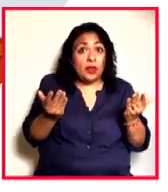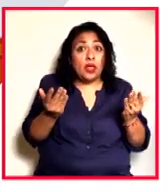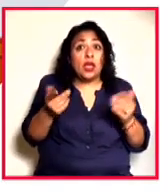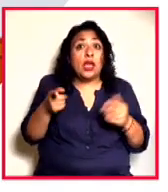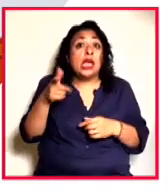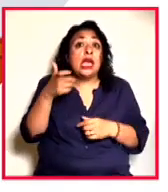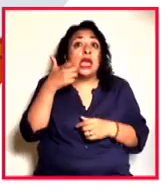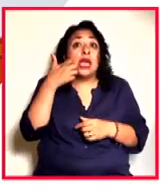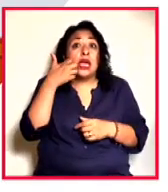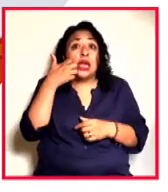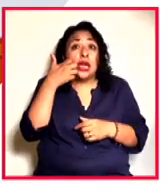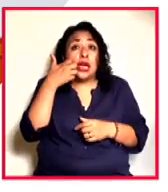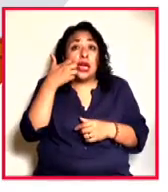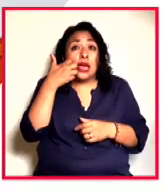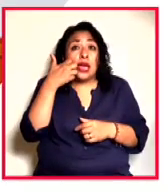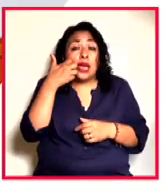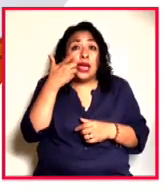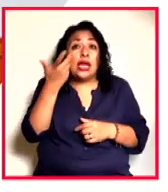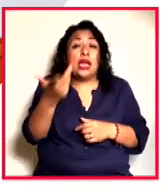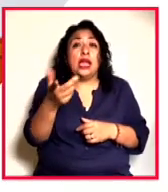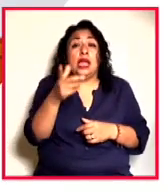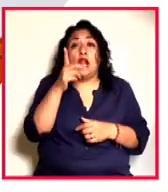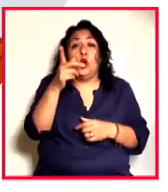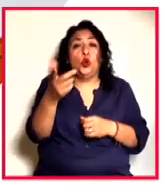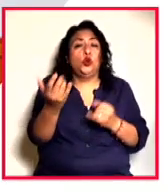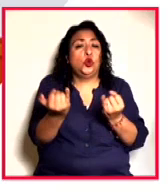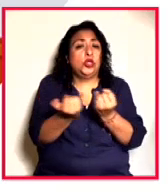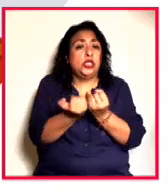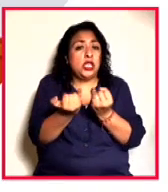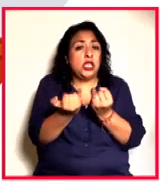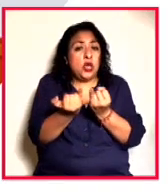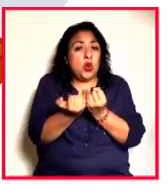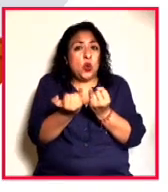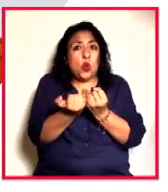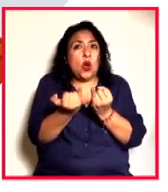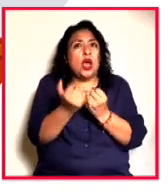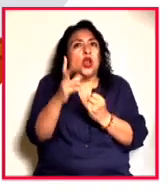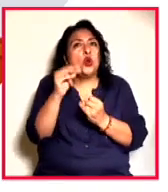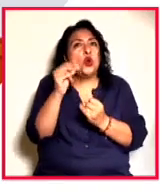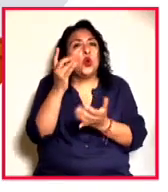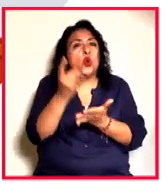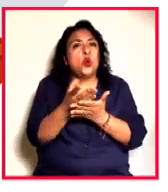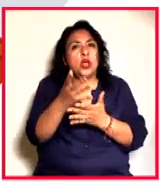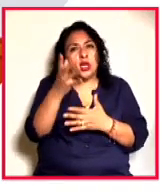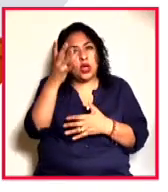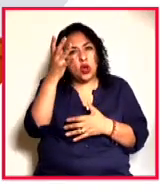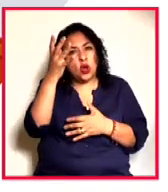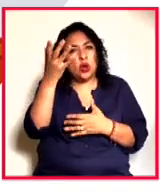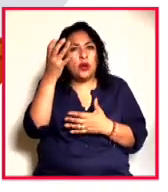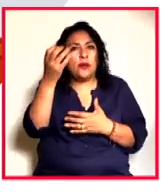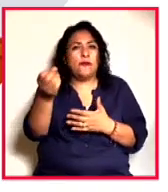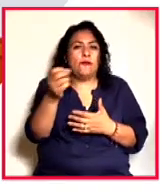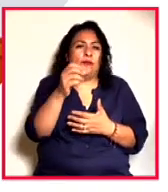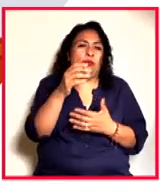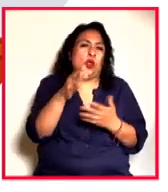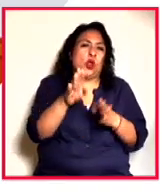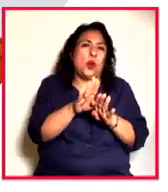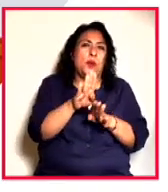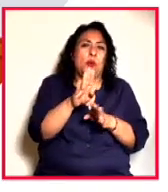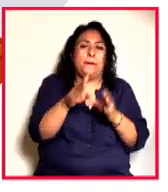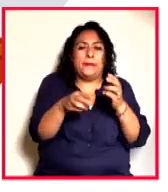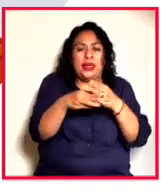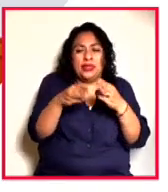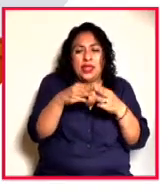por no simplificar la luz y que la luz también no solo definiera los bordes y la materia